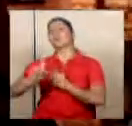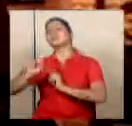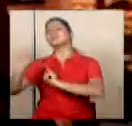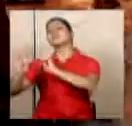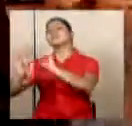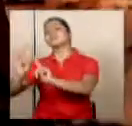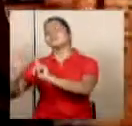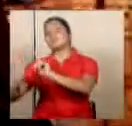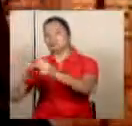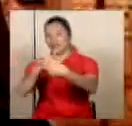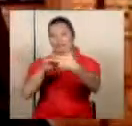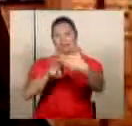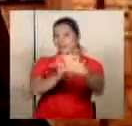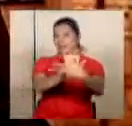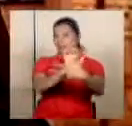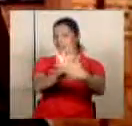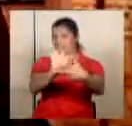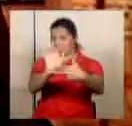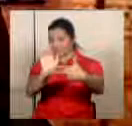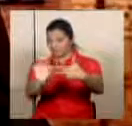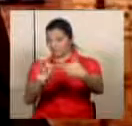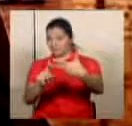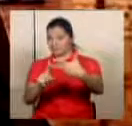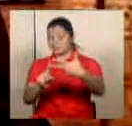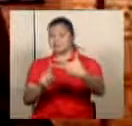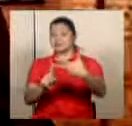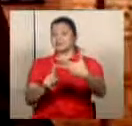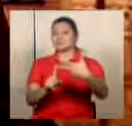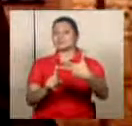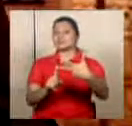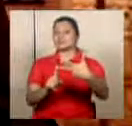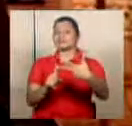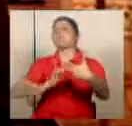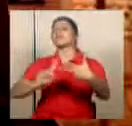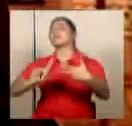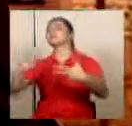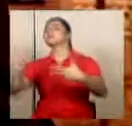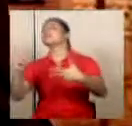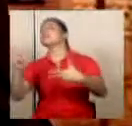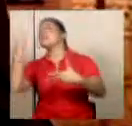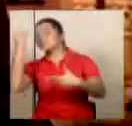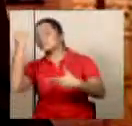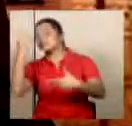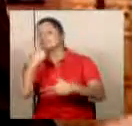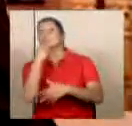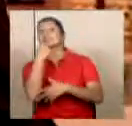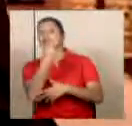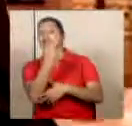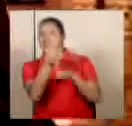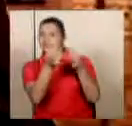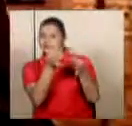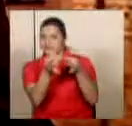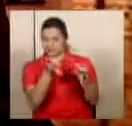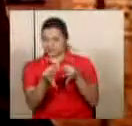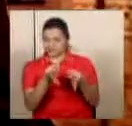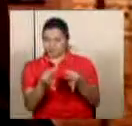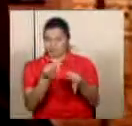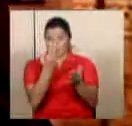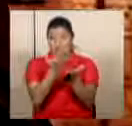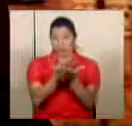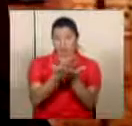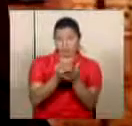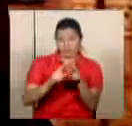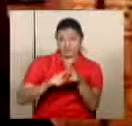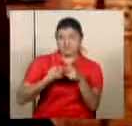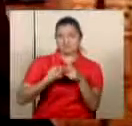rechazados los tres informes relacionados a estos tres dictámenes él dijo que desglosó lo que había sido la propuesta inicial de